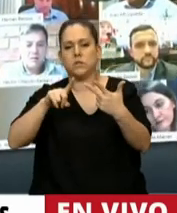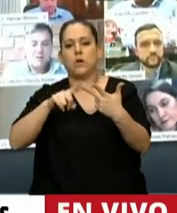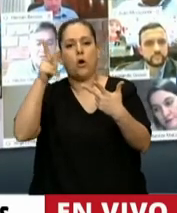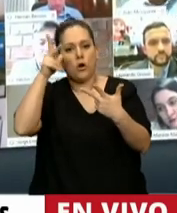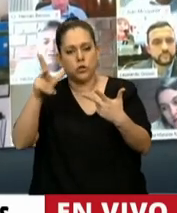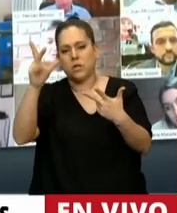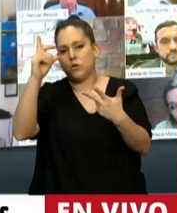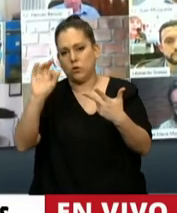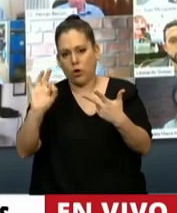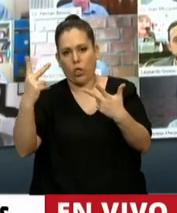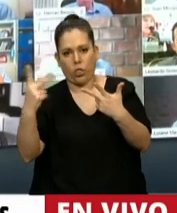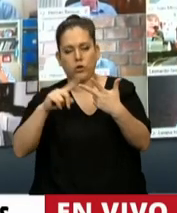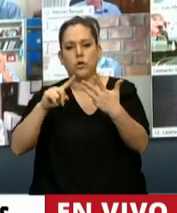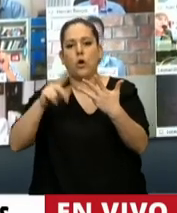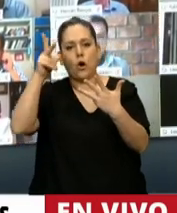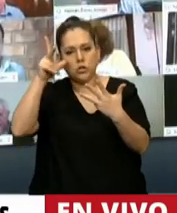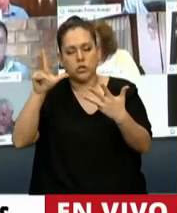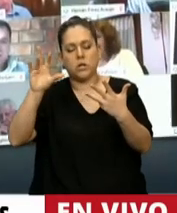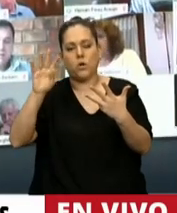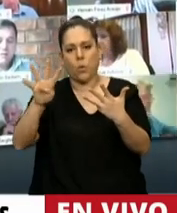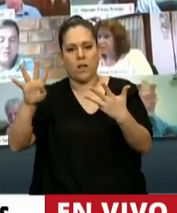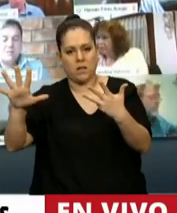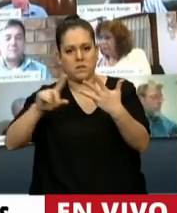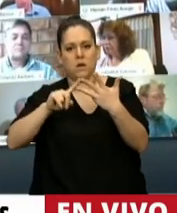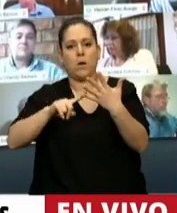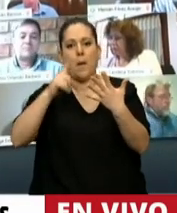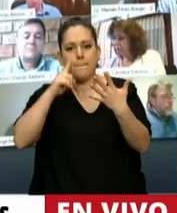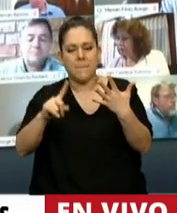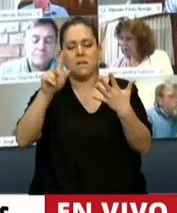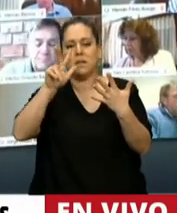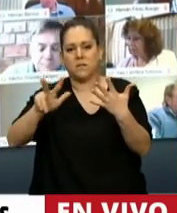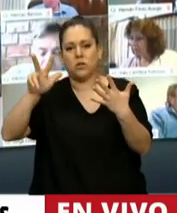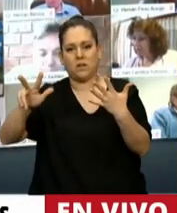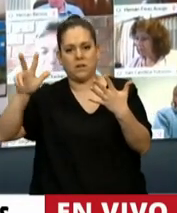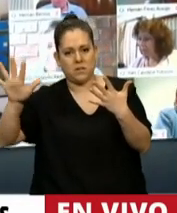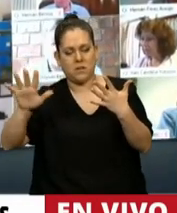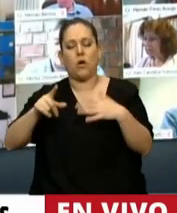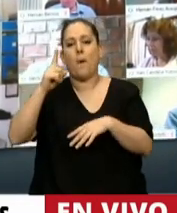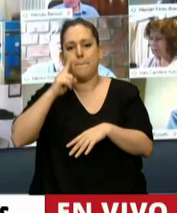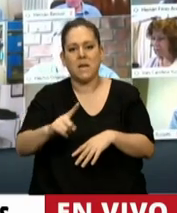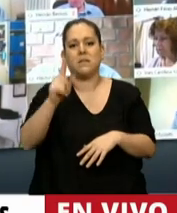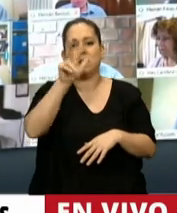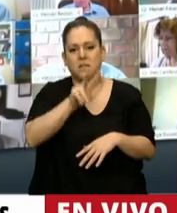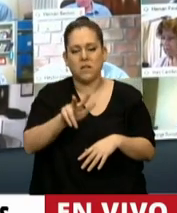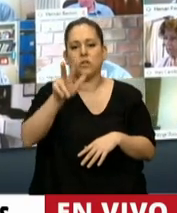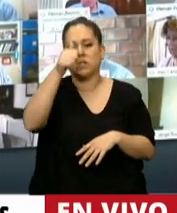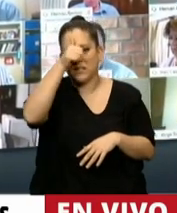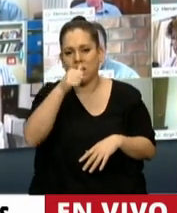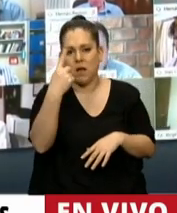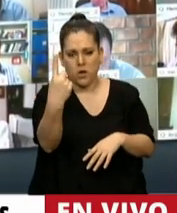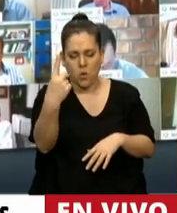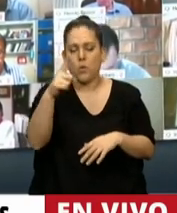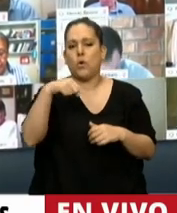802, 845,.335, 1.361,